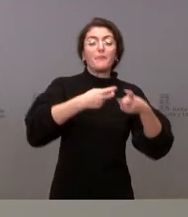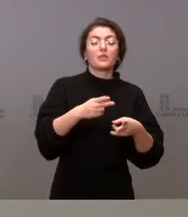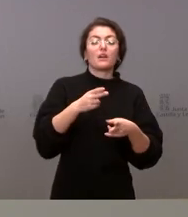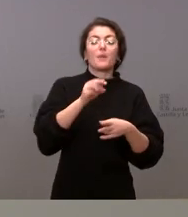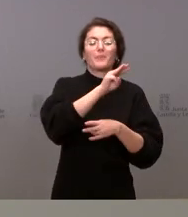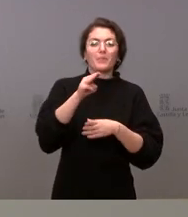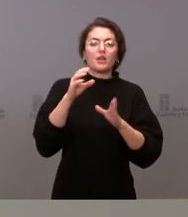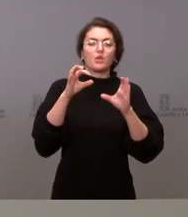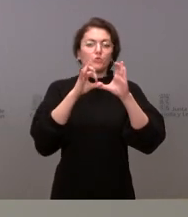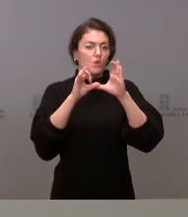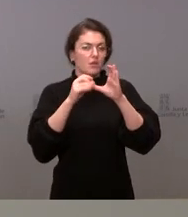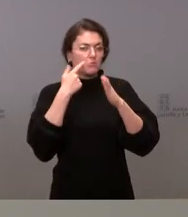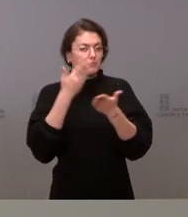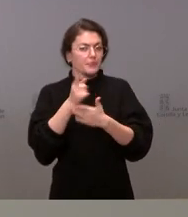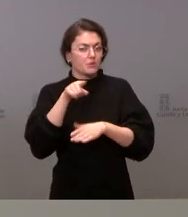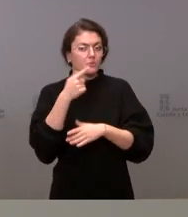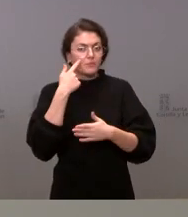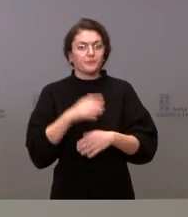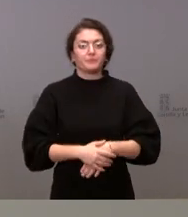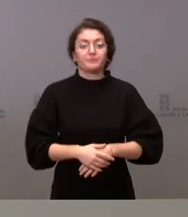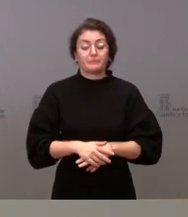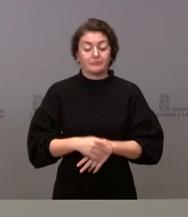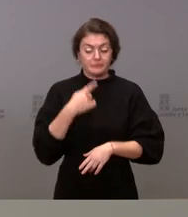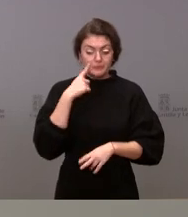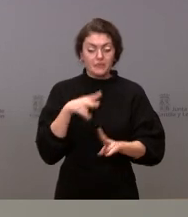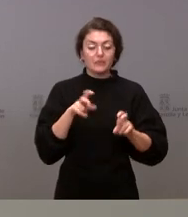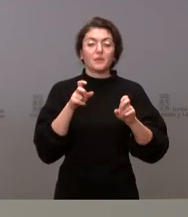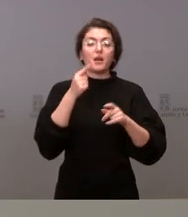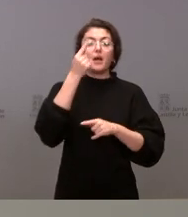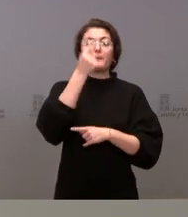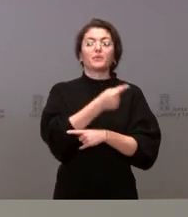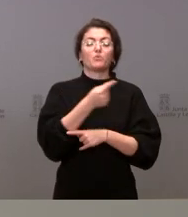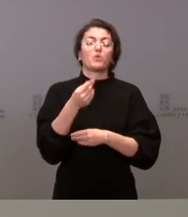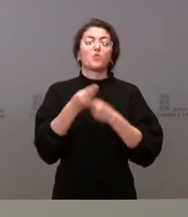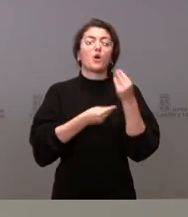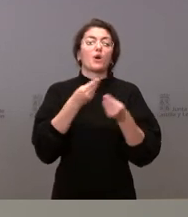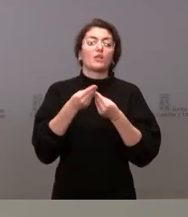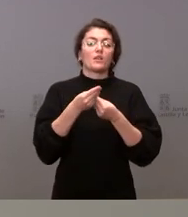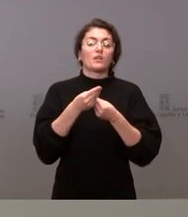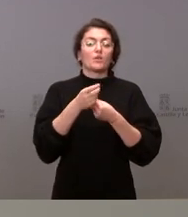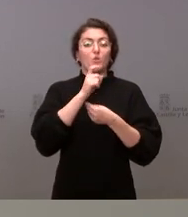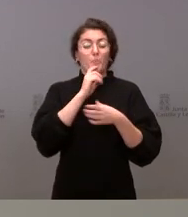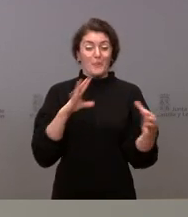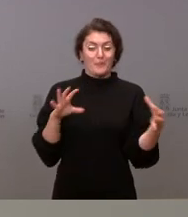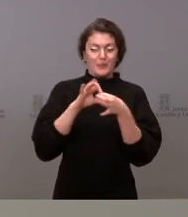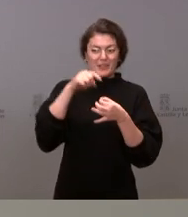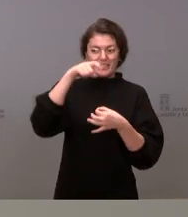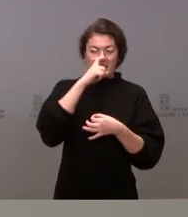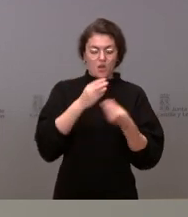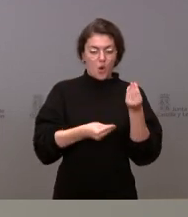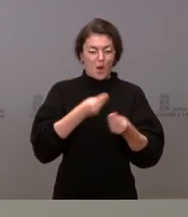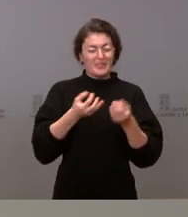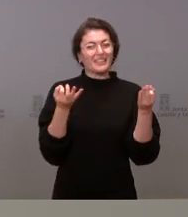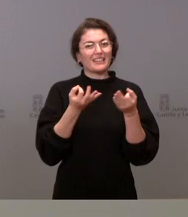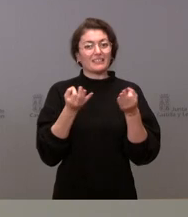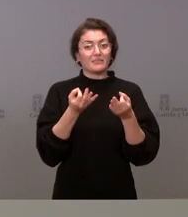a ver la presupuestación que se hace se hace en relación a lo que se puede hacer en ese año es decir que puede que